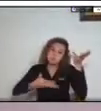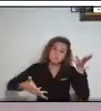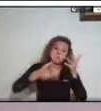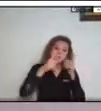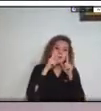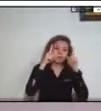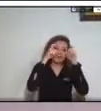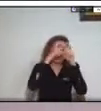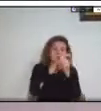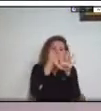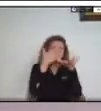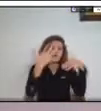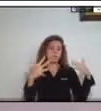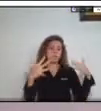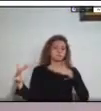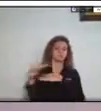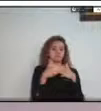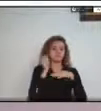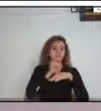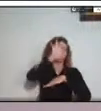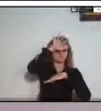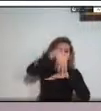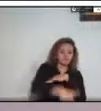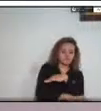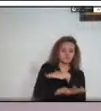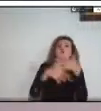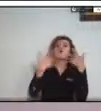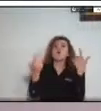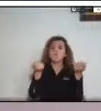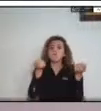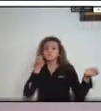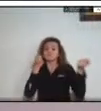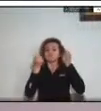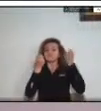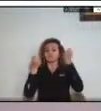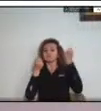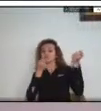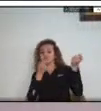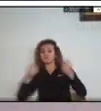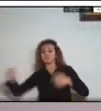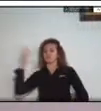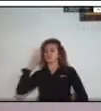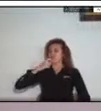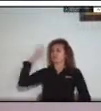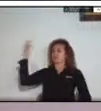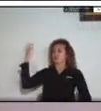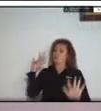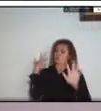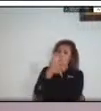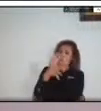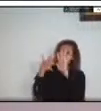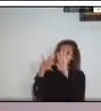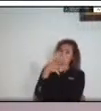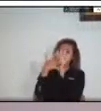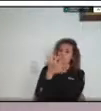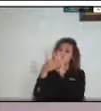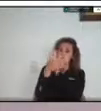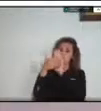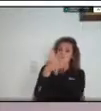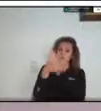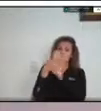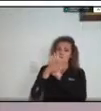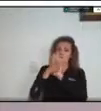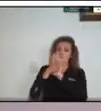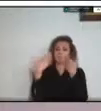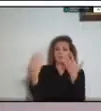desastres por parte de expertos quienes brindarán pautas, estrategias, elementos, entre otros, para abordar el tema. Nuevamente, sean